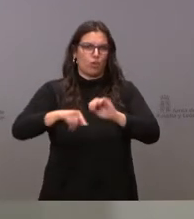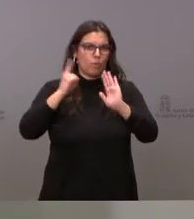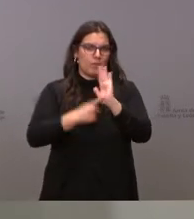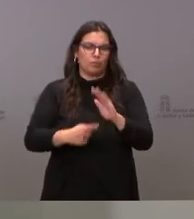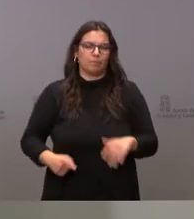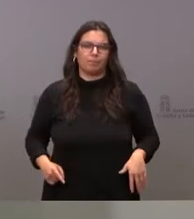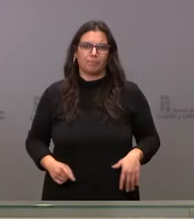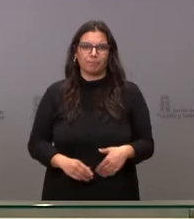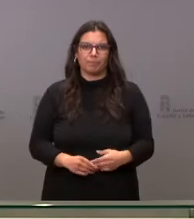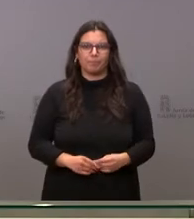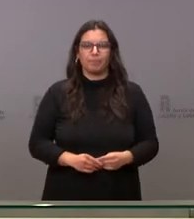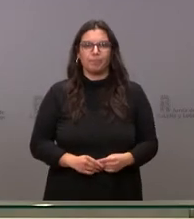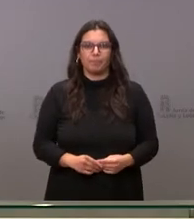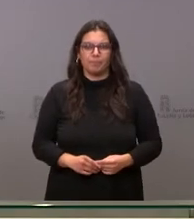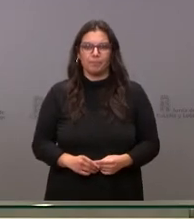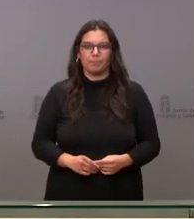de vacunación.